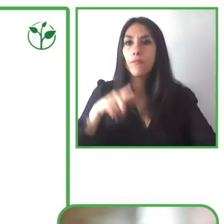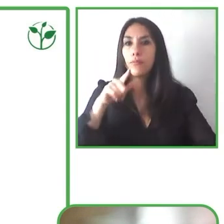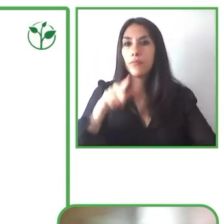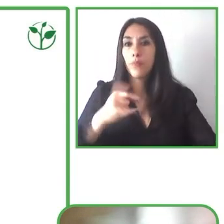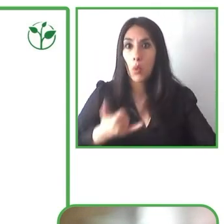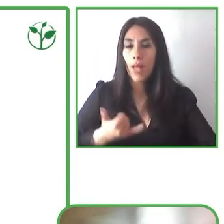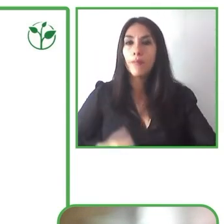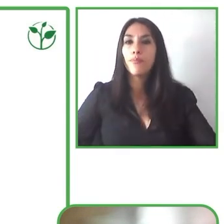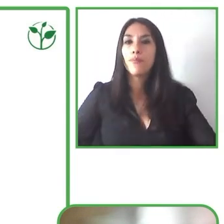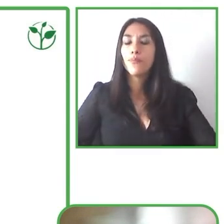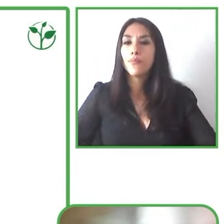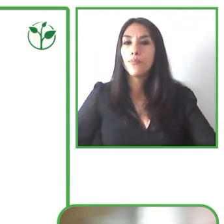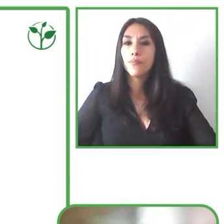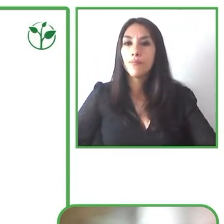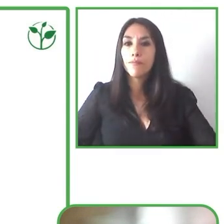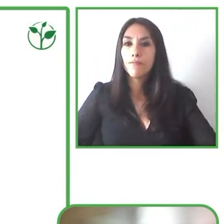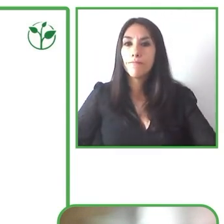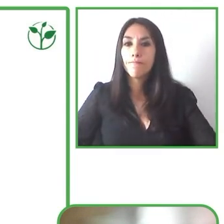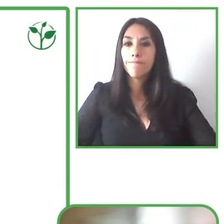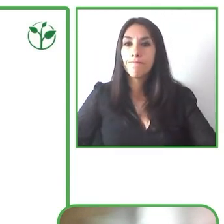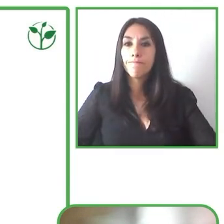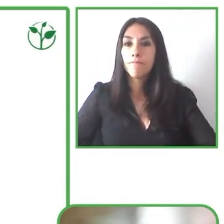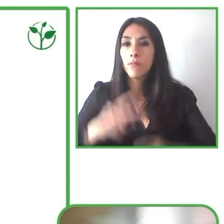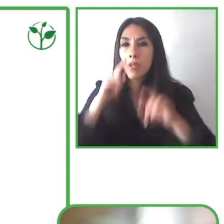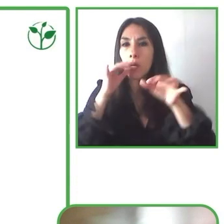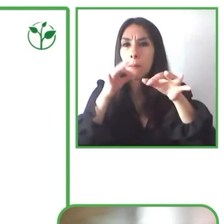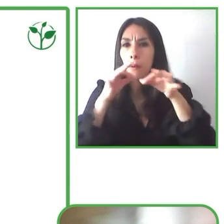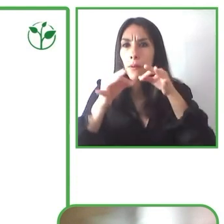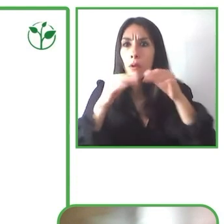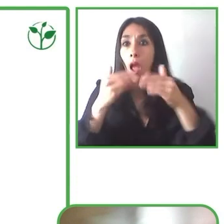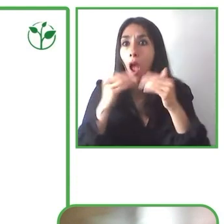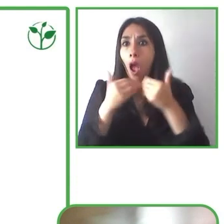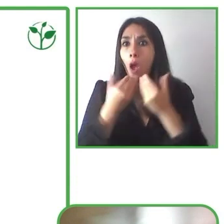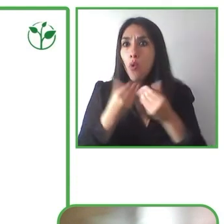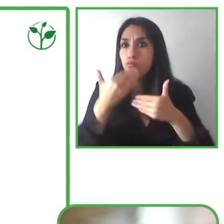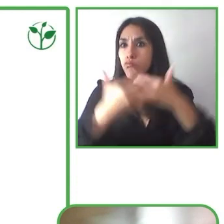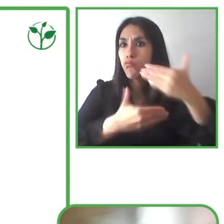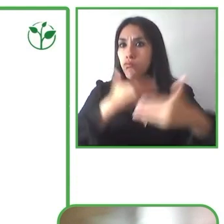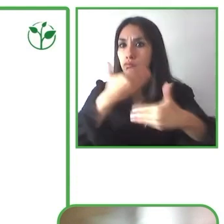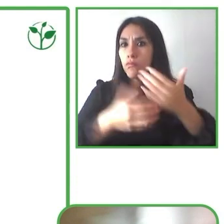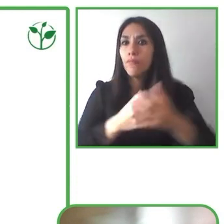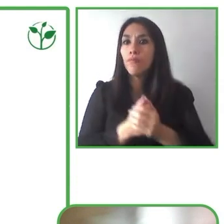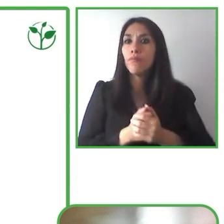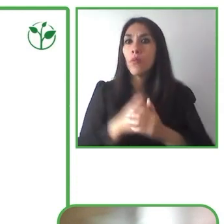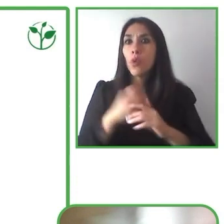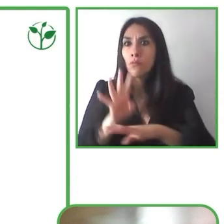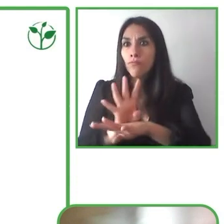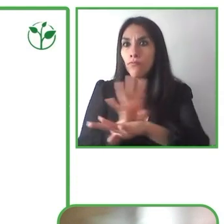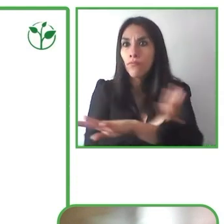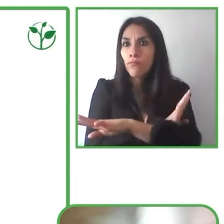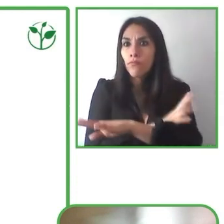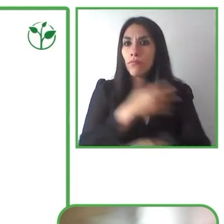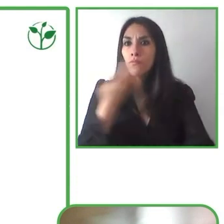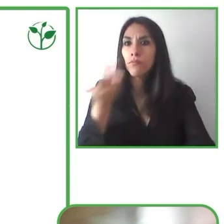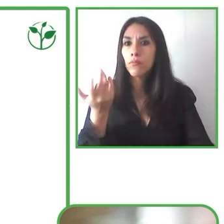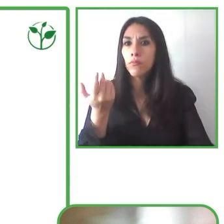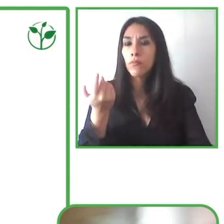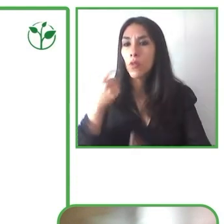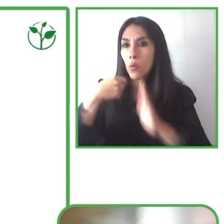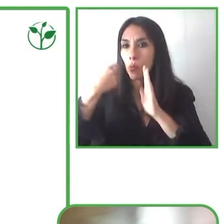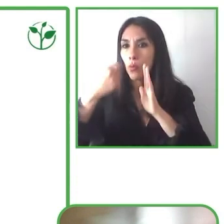Si hablamos del ciclo de cine, sensibilizamos porque se programan entre seis y ocho películas donde la discapacidad es